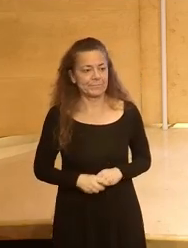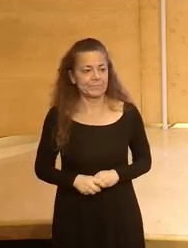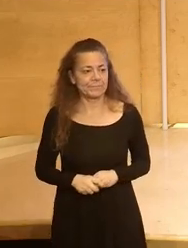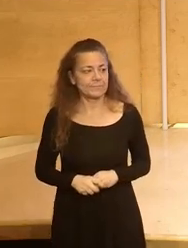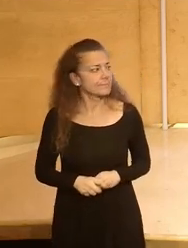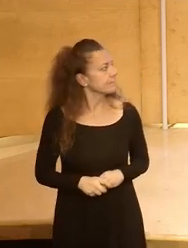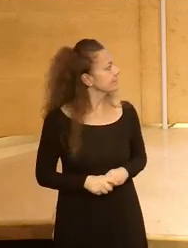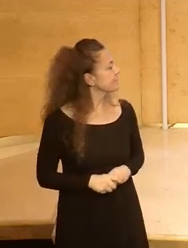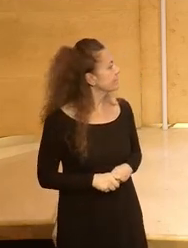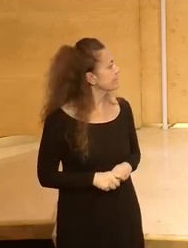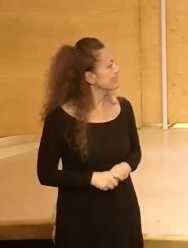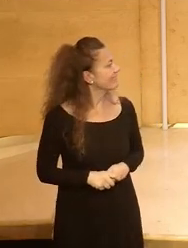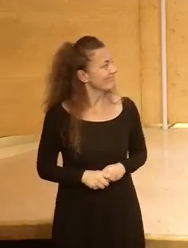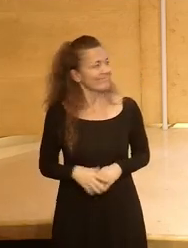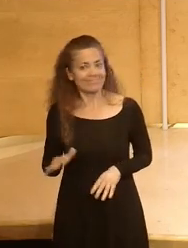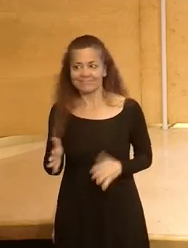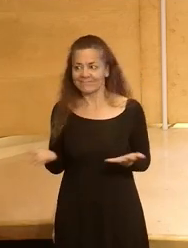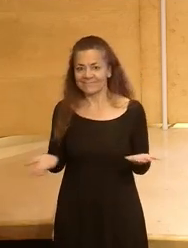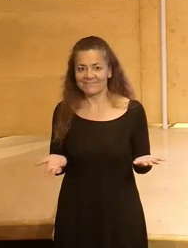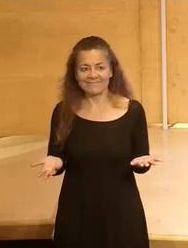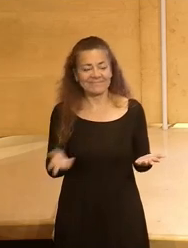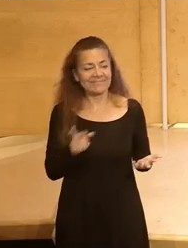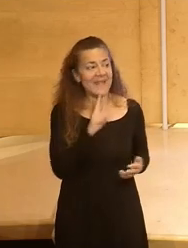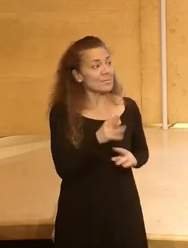Todo vuestro ¿ya respondemos?